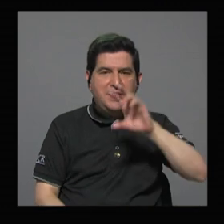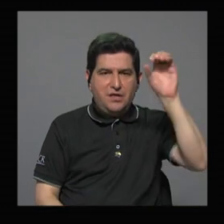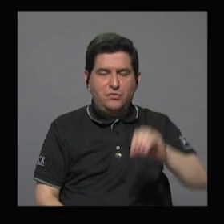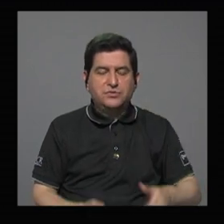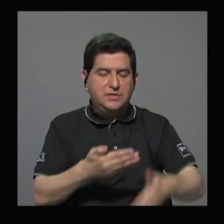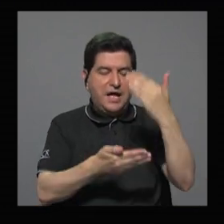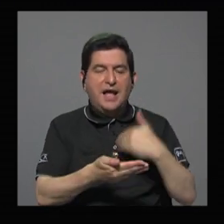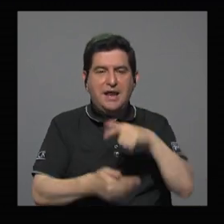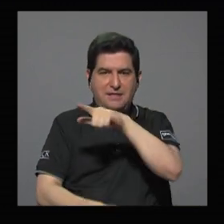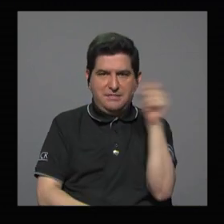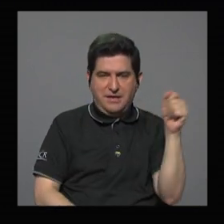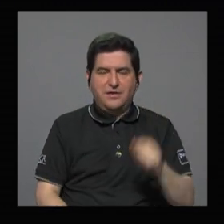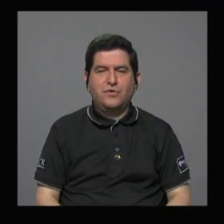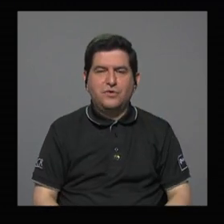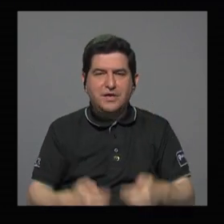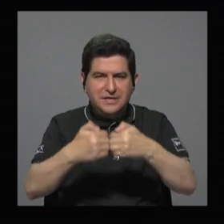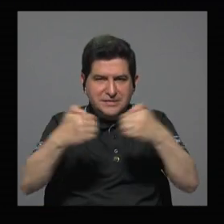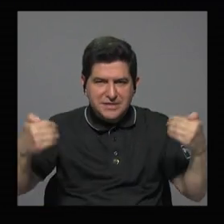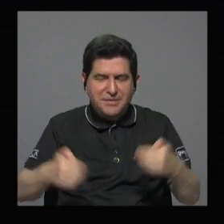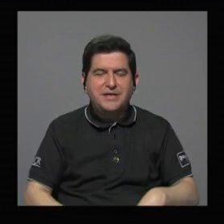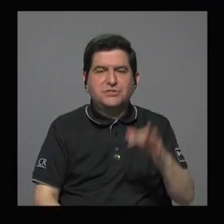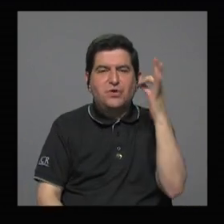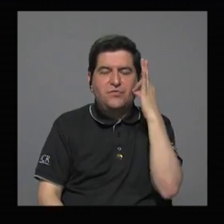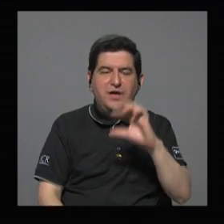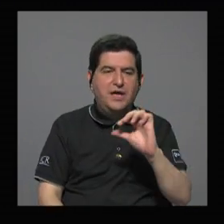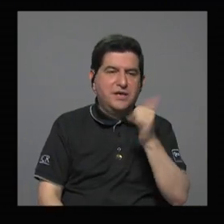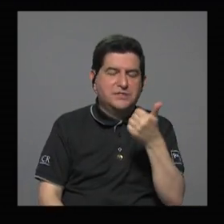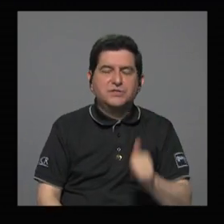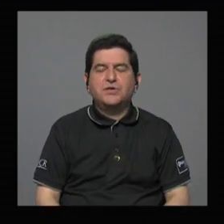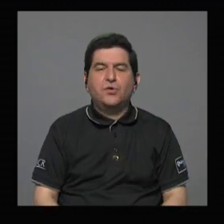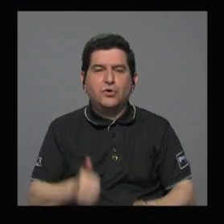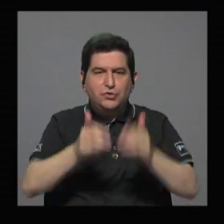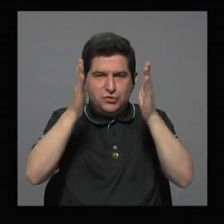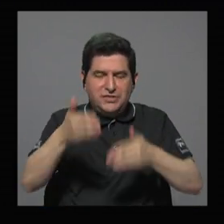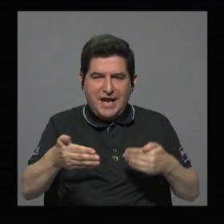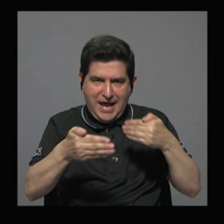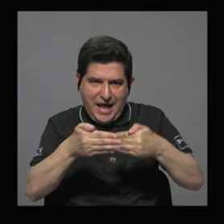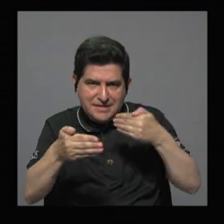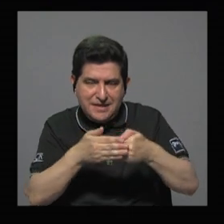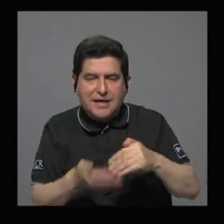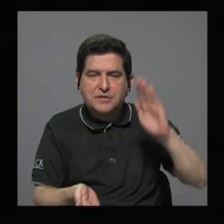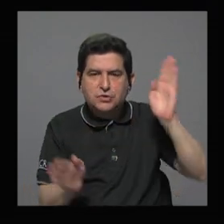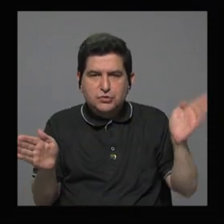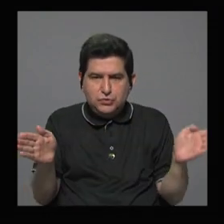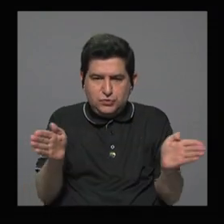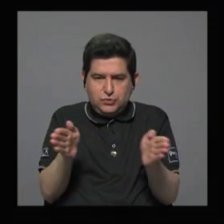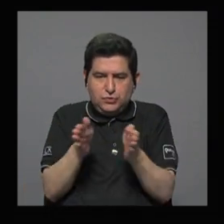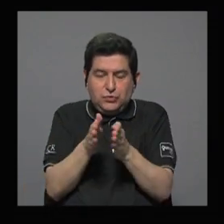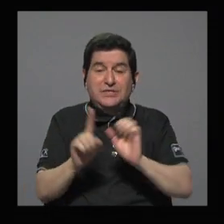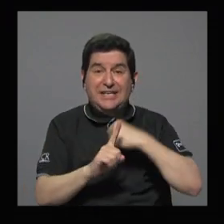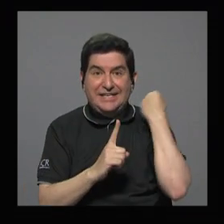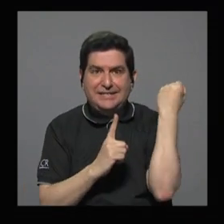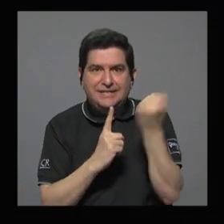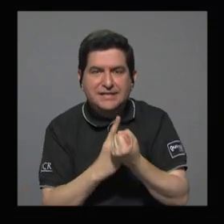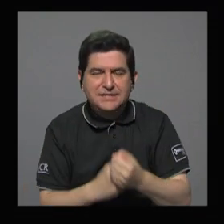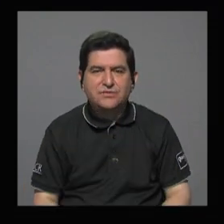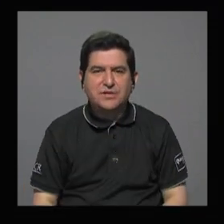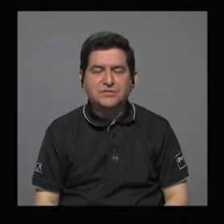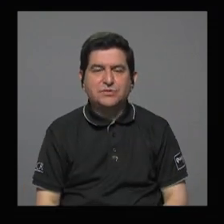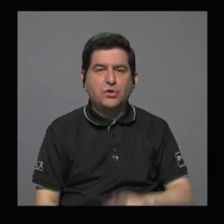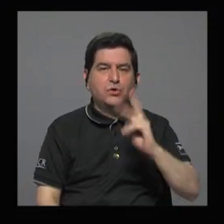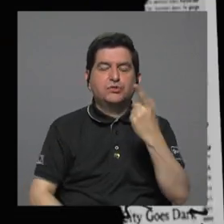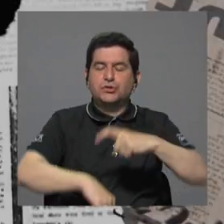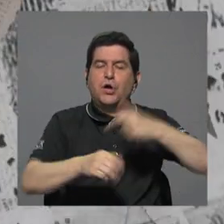al mes anterior por lo que la distancia entre Figueres y sus contrincantes más inmediatos se acorta con este panorama una eventual